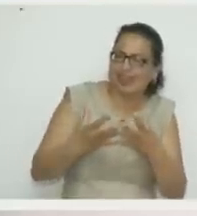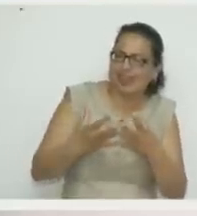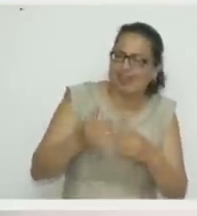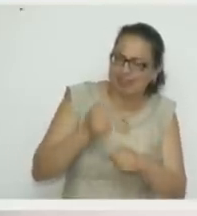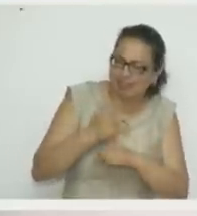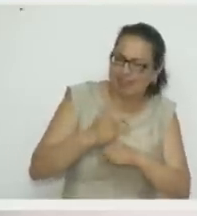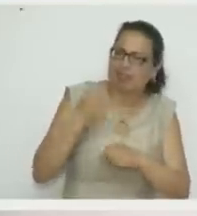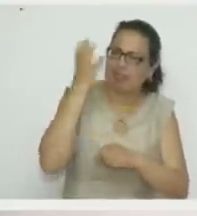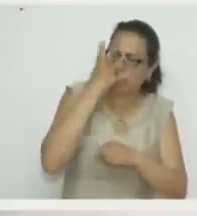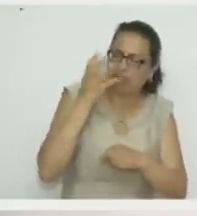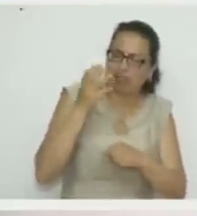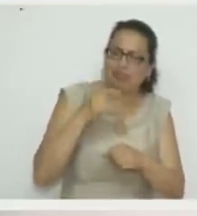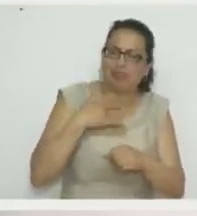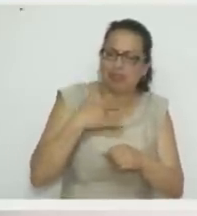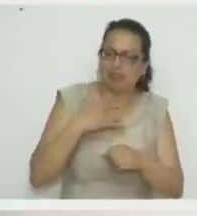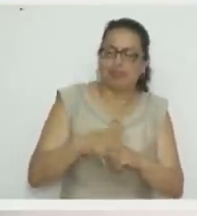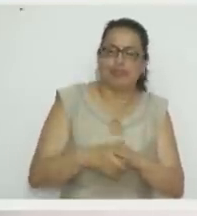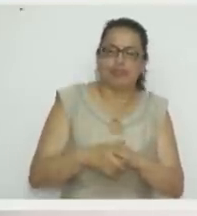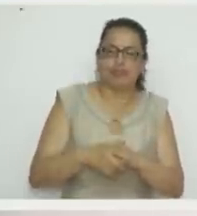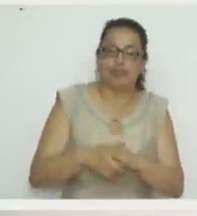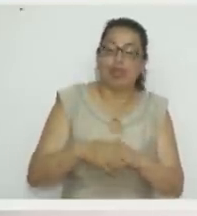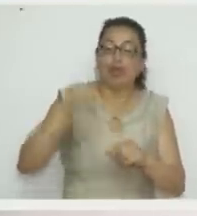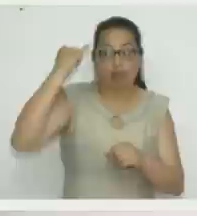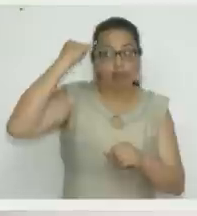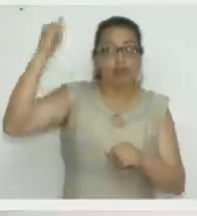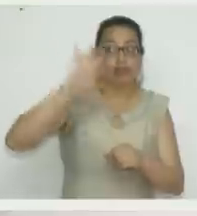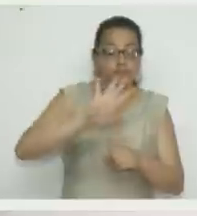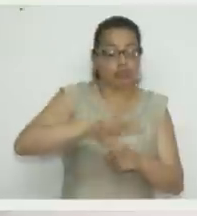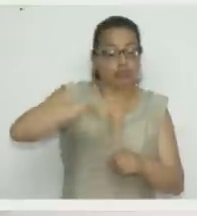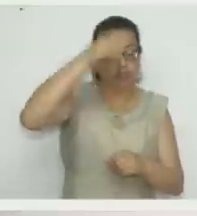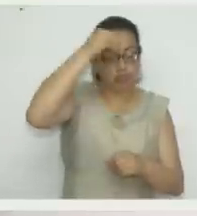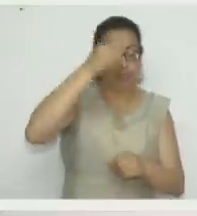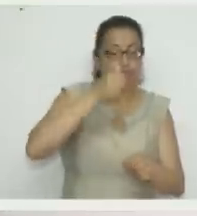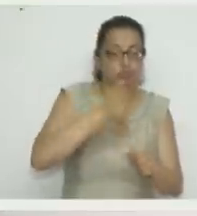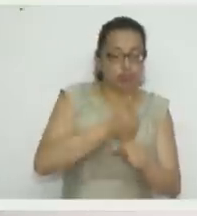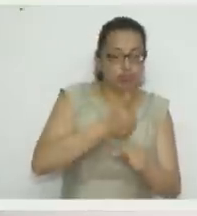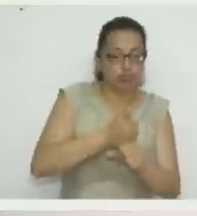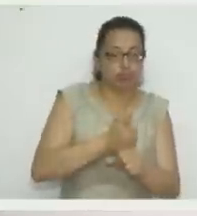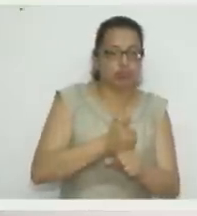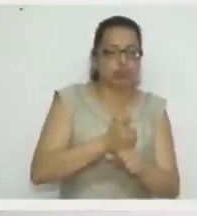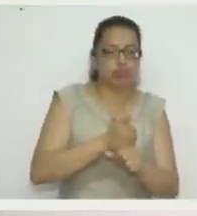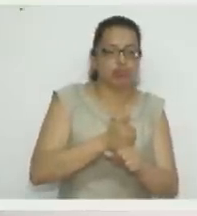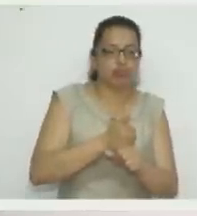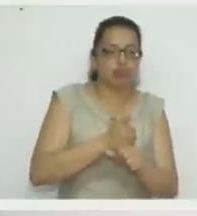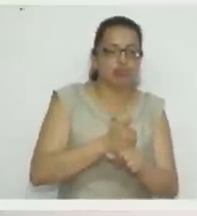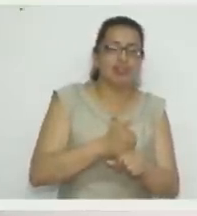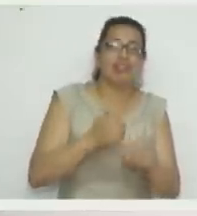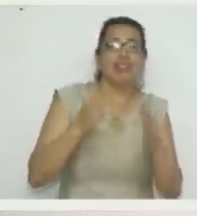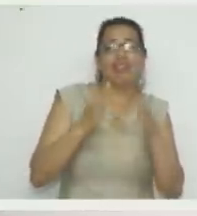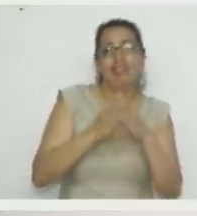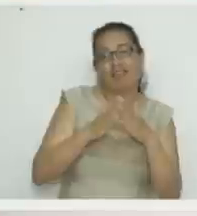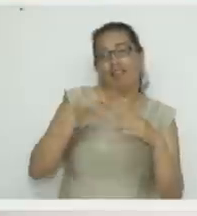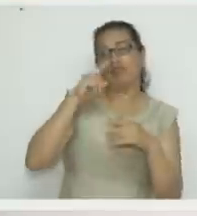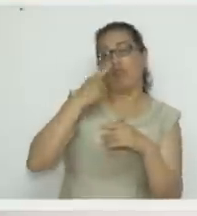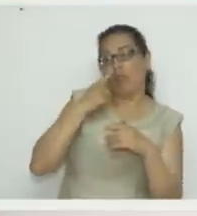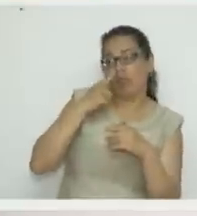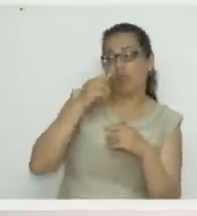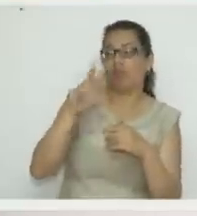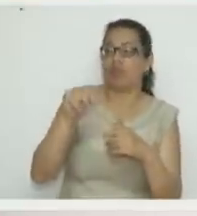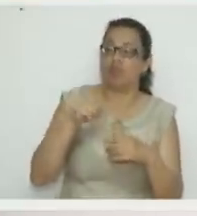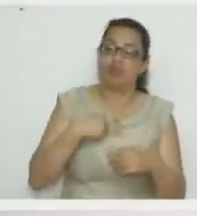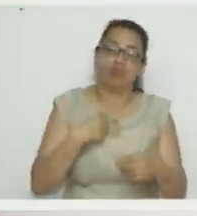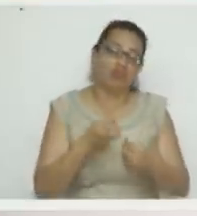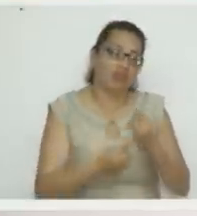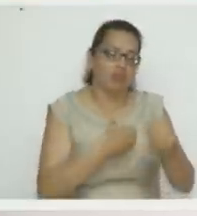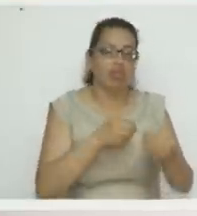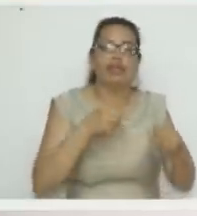gracias. La idea es que ustedes aprendan cada día más, que no se queden en la casa y que a veces decimos, no tengo nada que hacer, miren que hay mucho